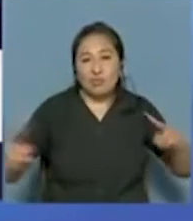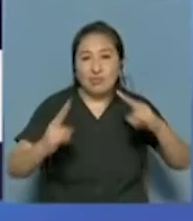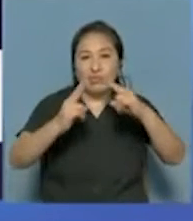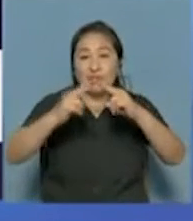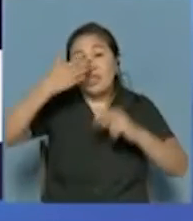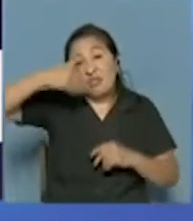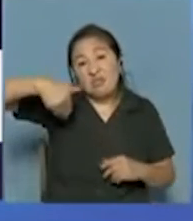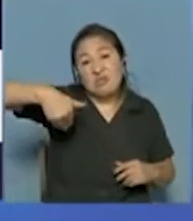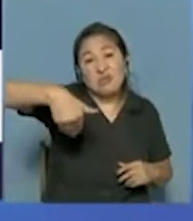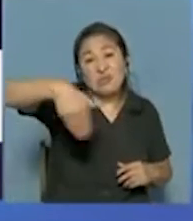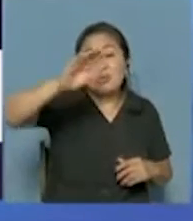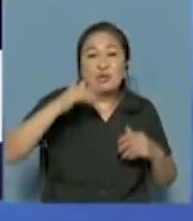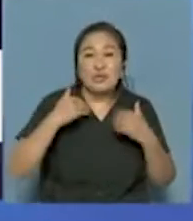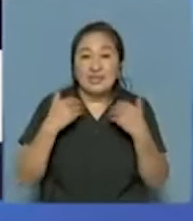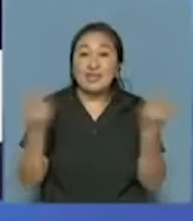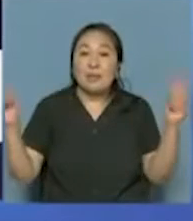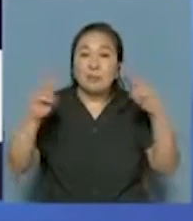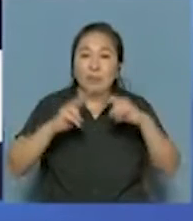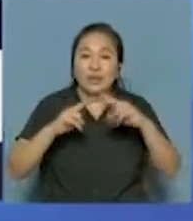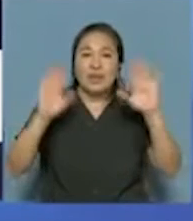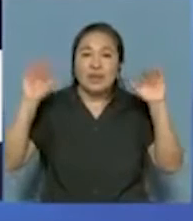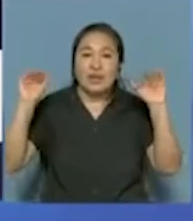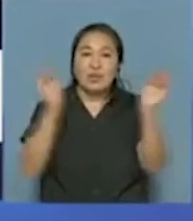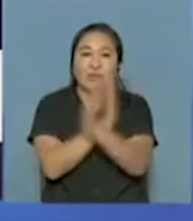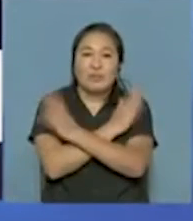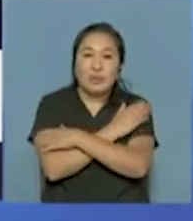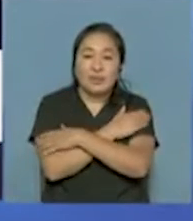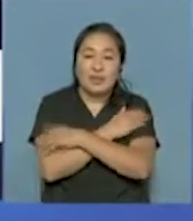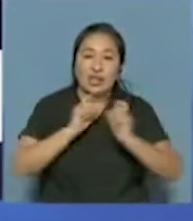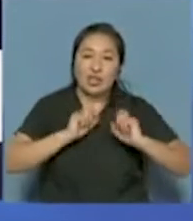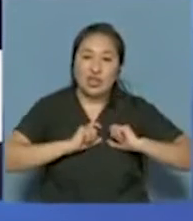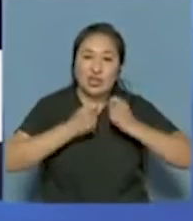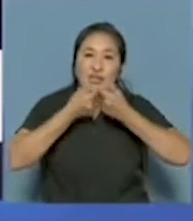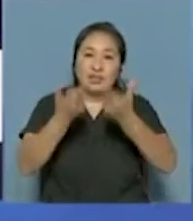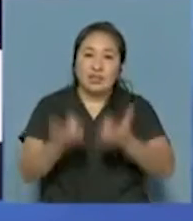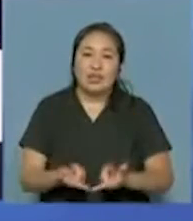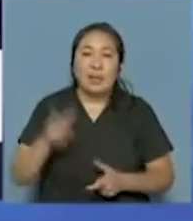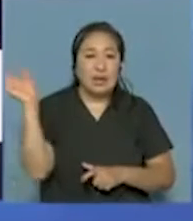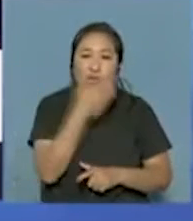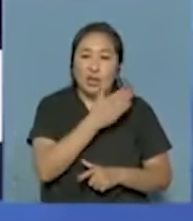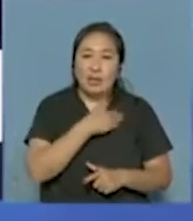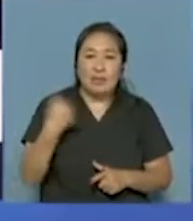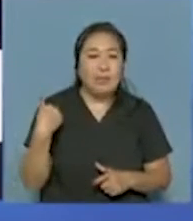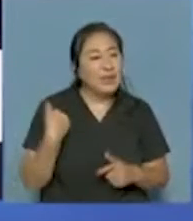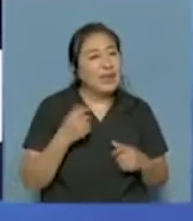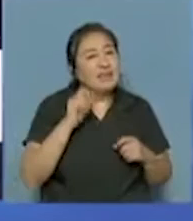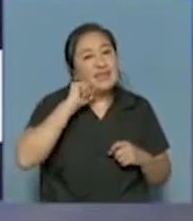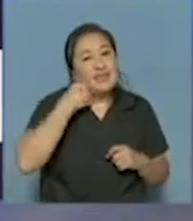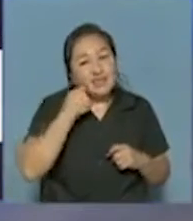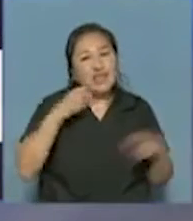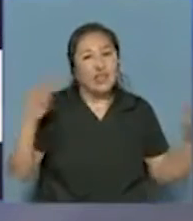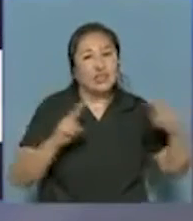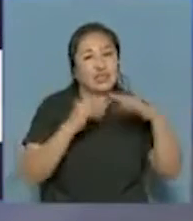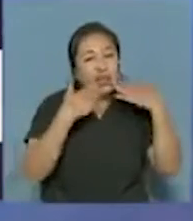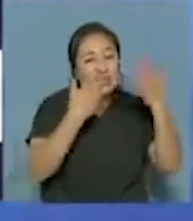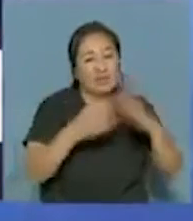nuevo en la eternidad. Así que también, ese saludo de corazón de todos nosotros, para todas las madres. Doctor, gusto como siempre,